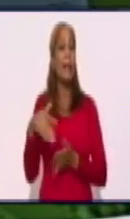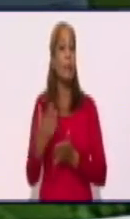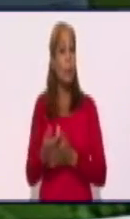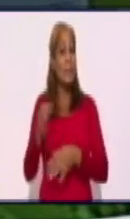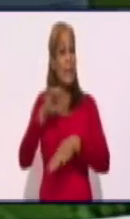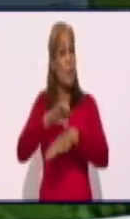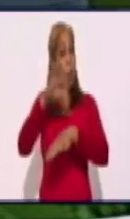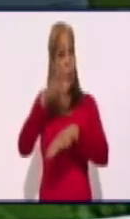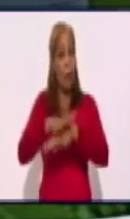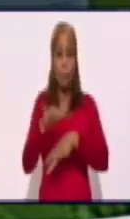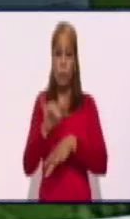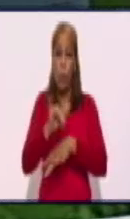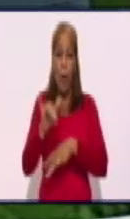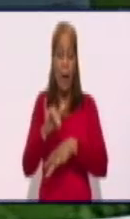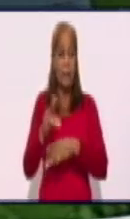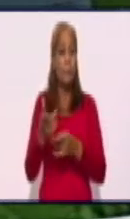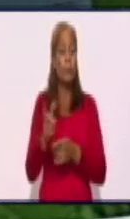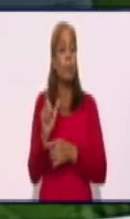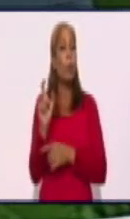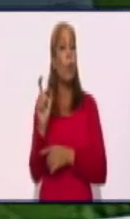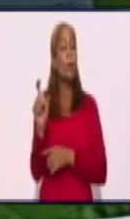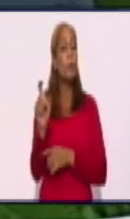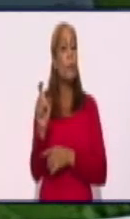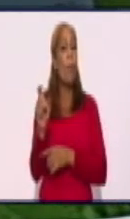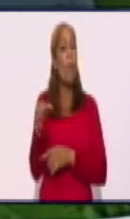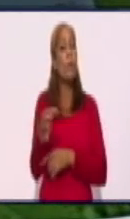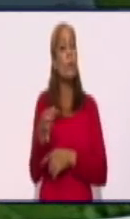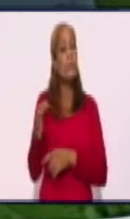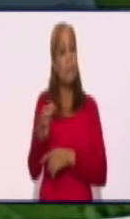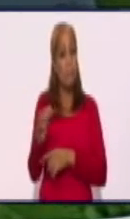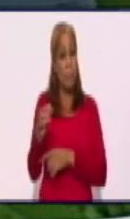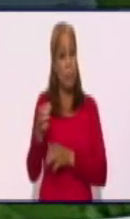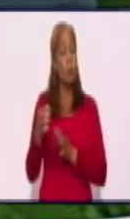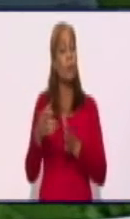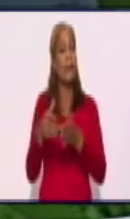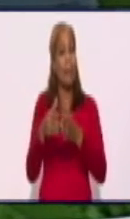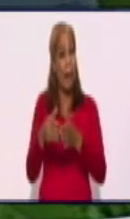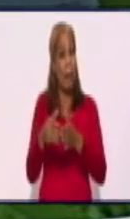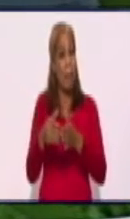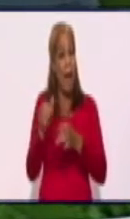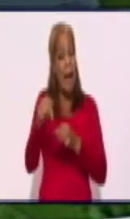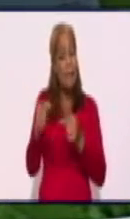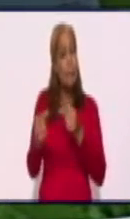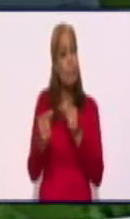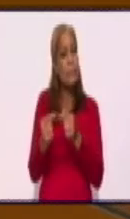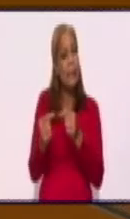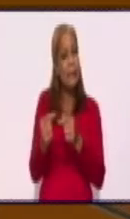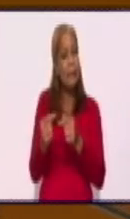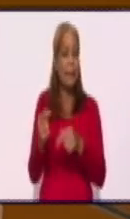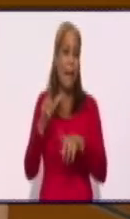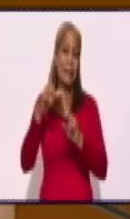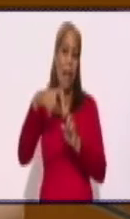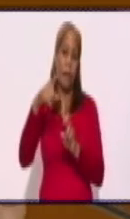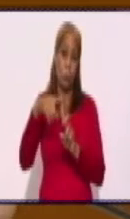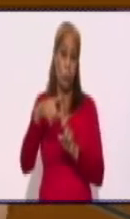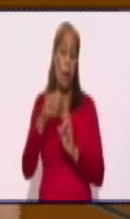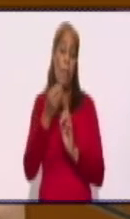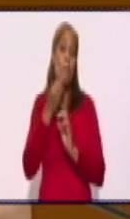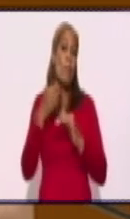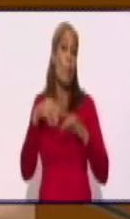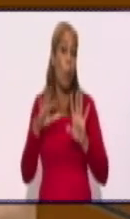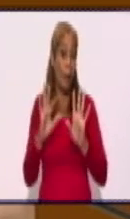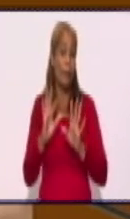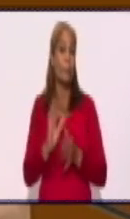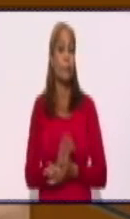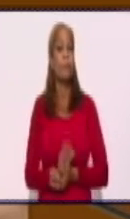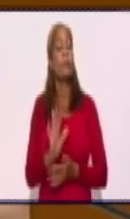con la provincia de Las Tunas. Quizás todo esto guarda relación, doctora. Así es. Sin duda.